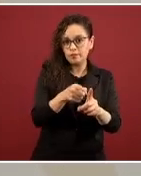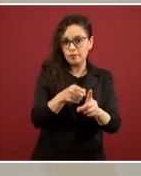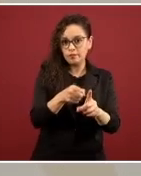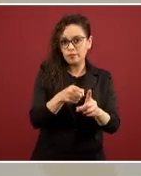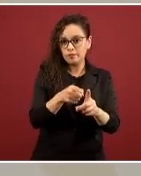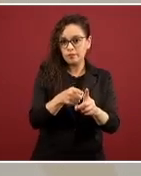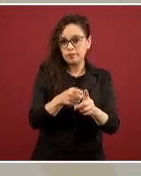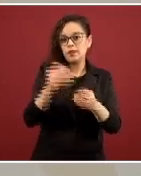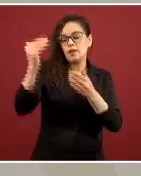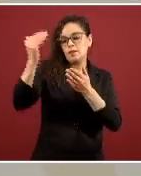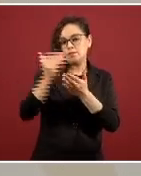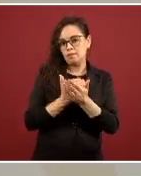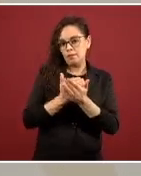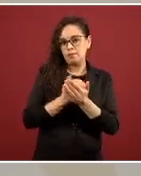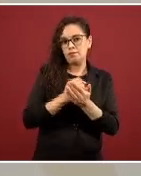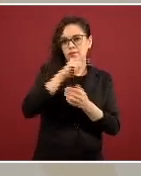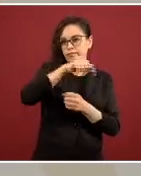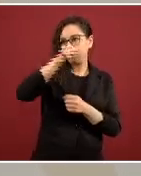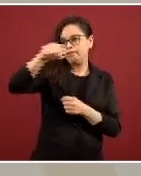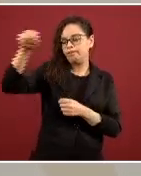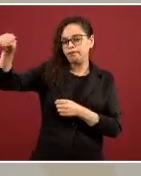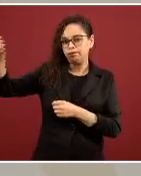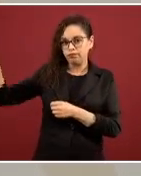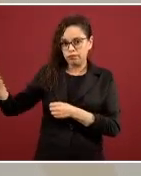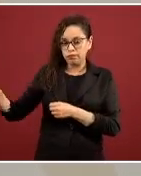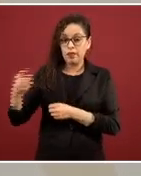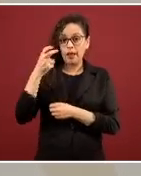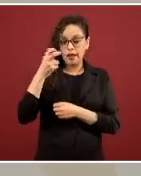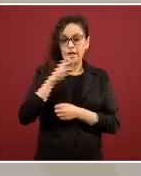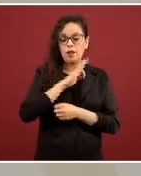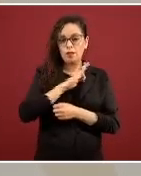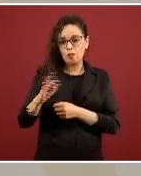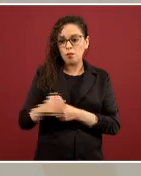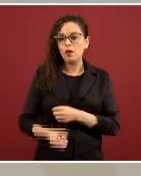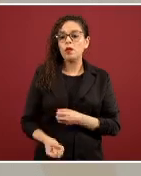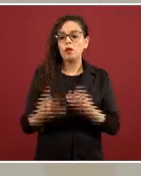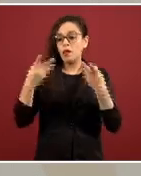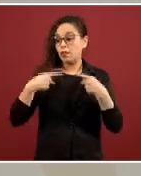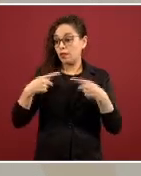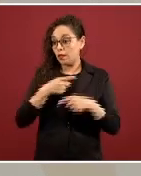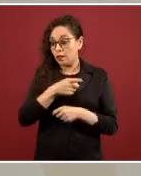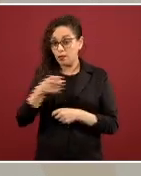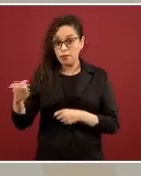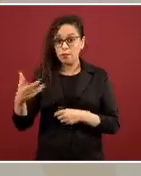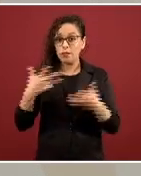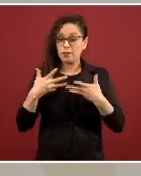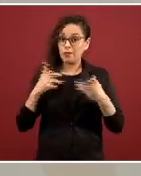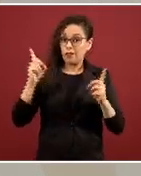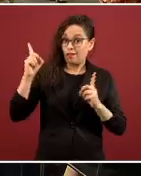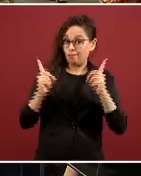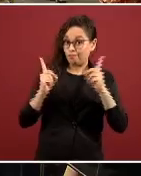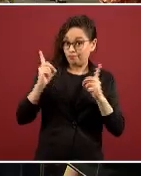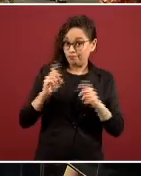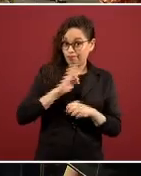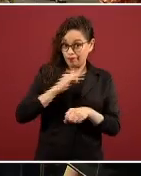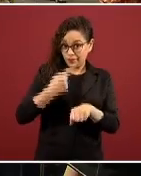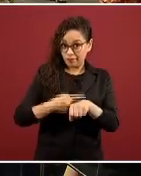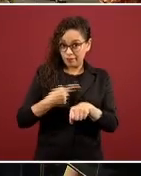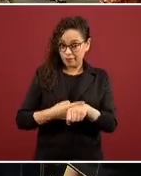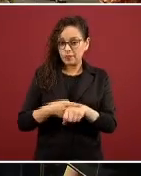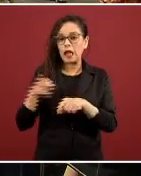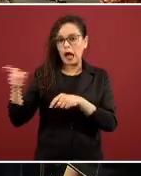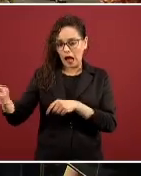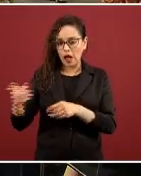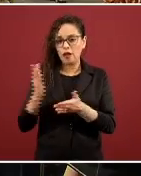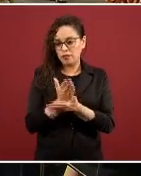lugares y para que se dividan entre las personas que sean sospechosas de COVID y las que